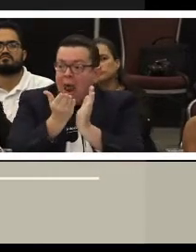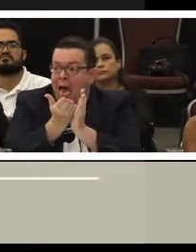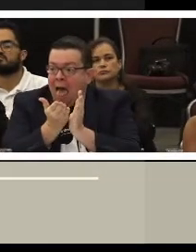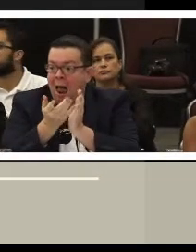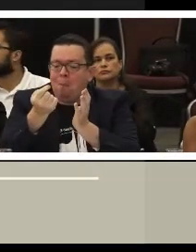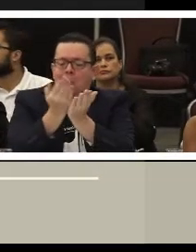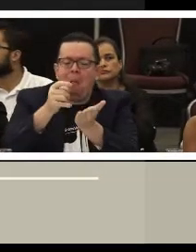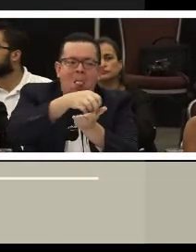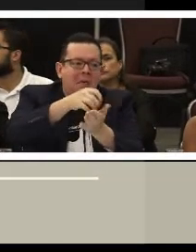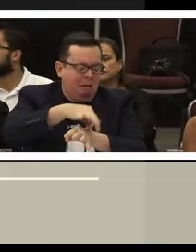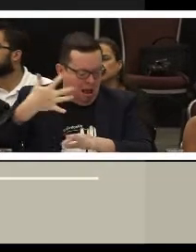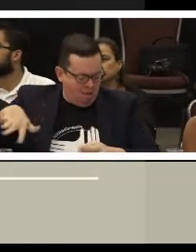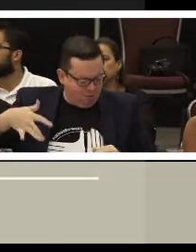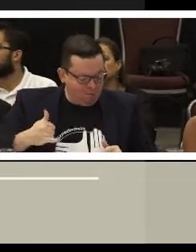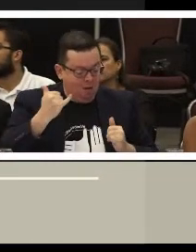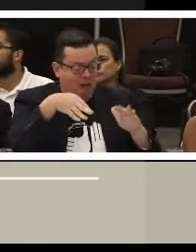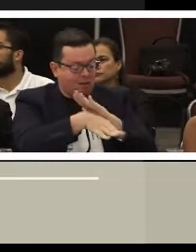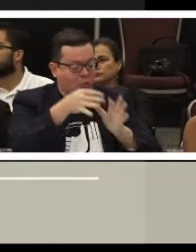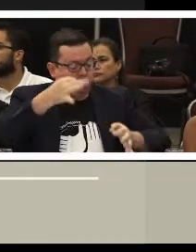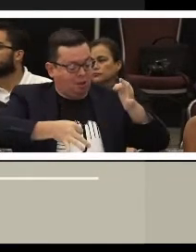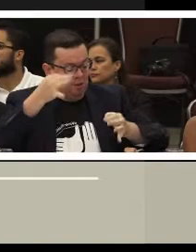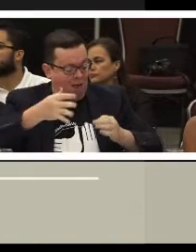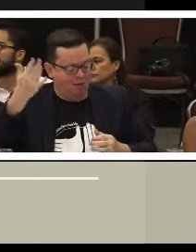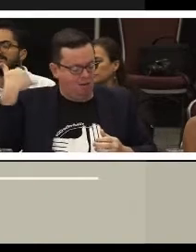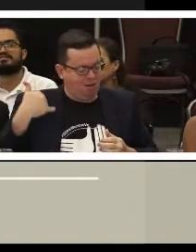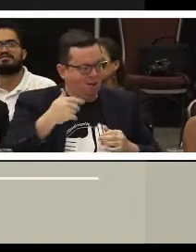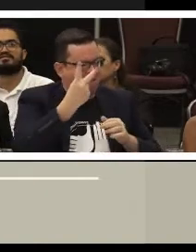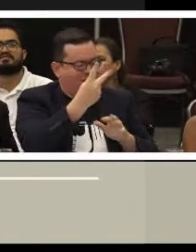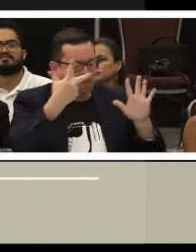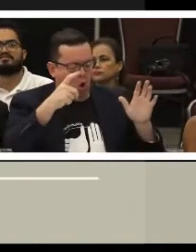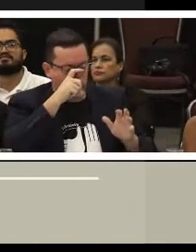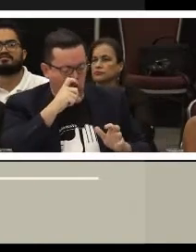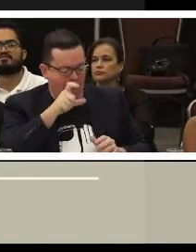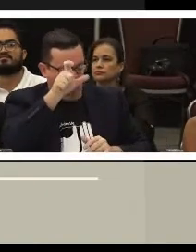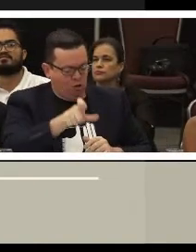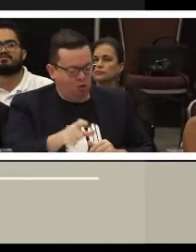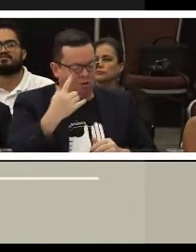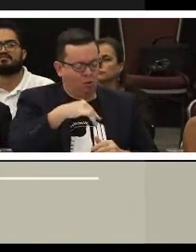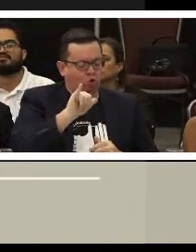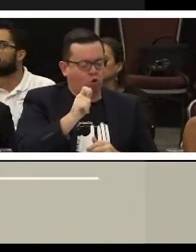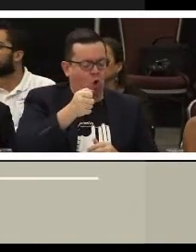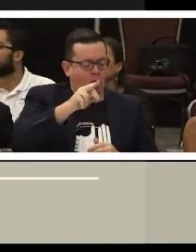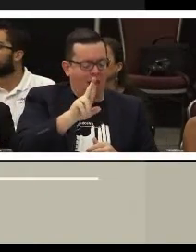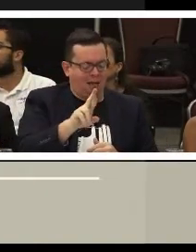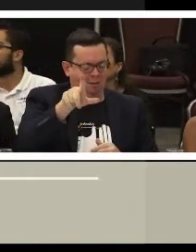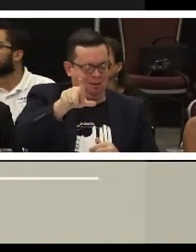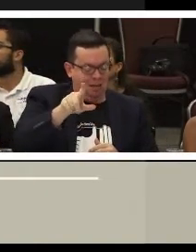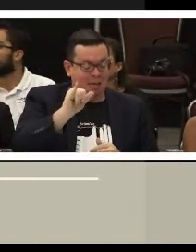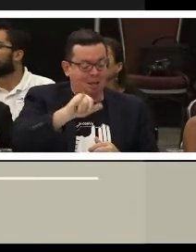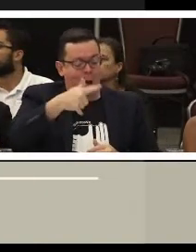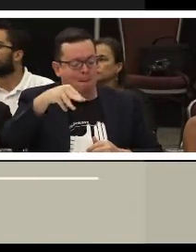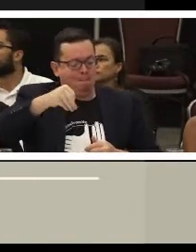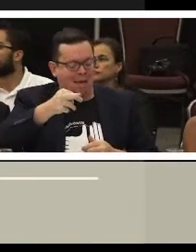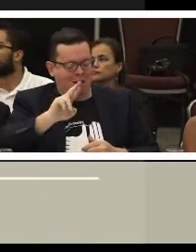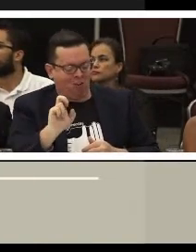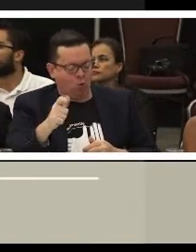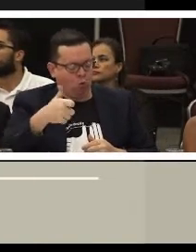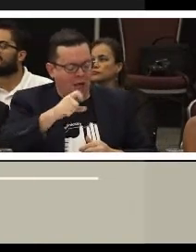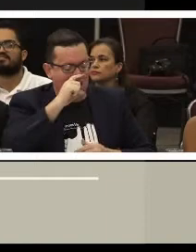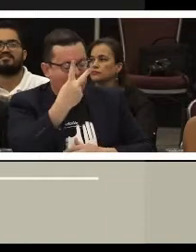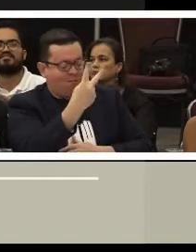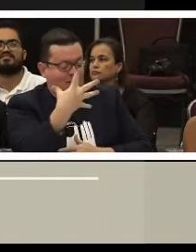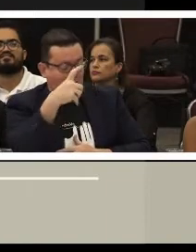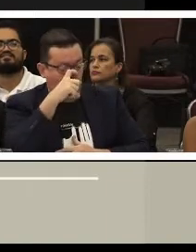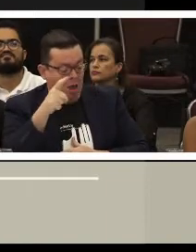son deplorables. Asimismo, la deserción escolar se ha incrementado producto de la crisis económica, de la escasez de efectivo, de la falta de